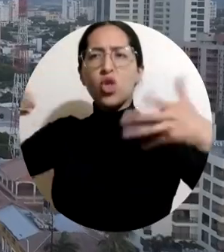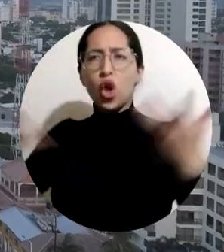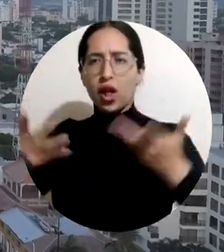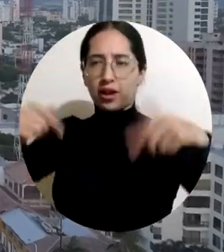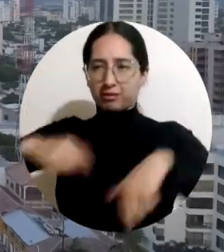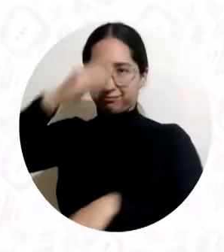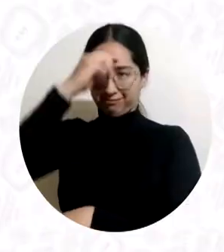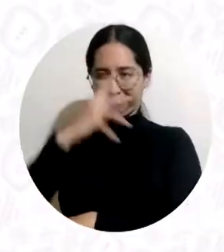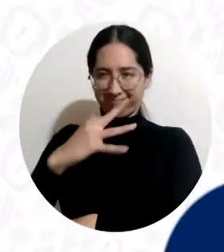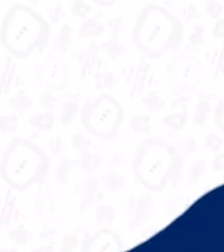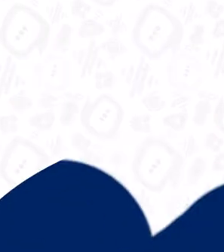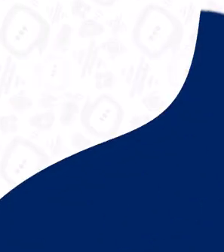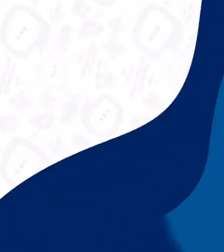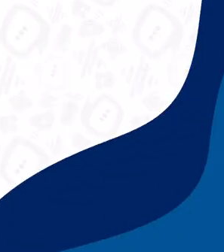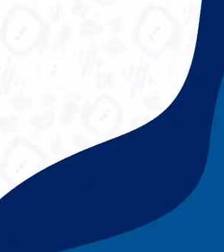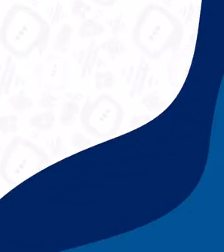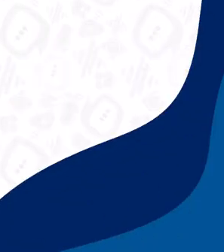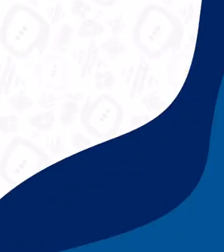dieron en Santa Marta.